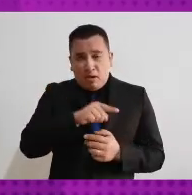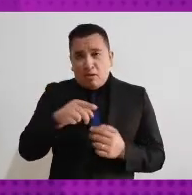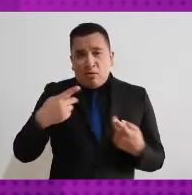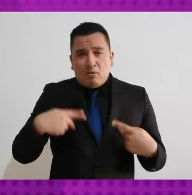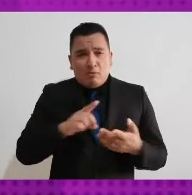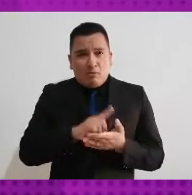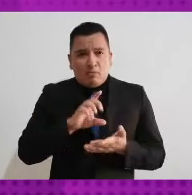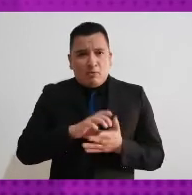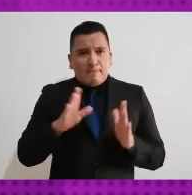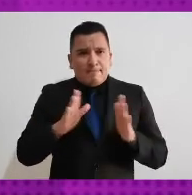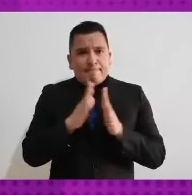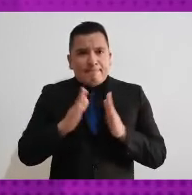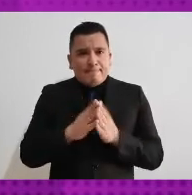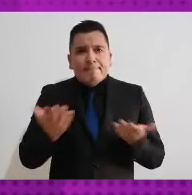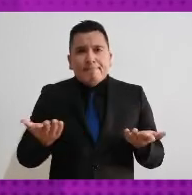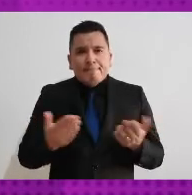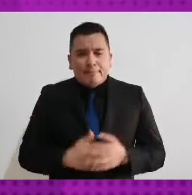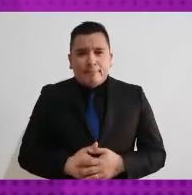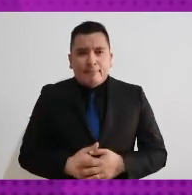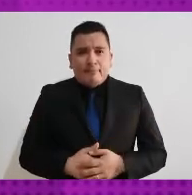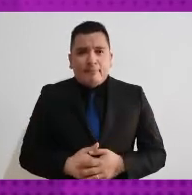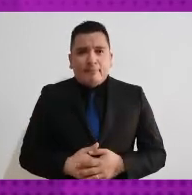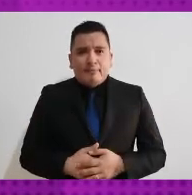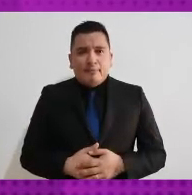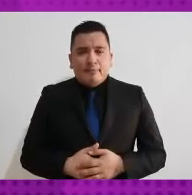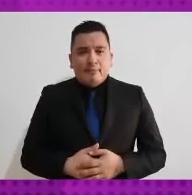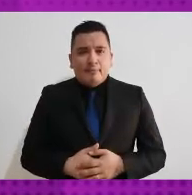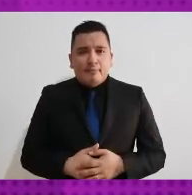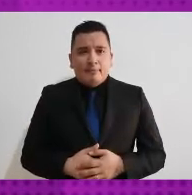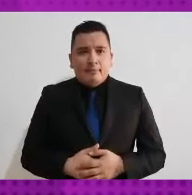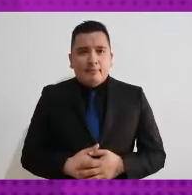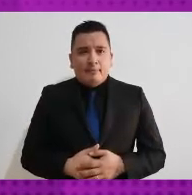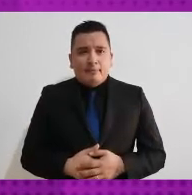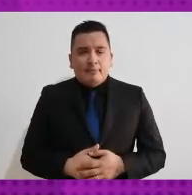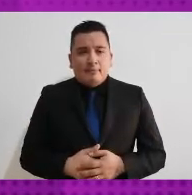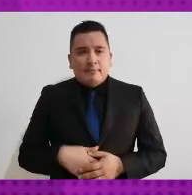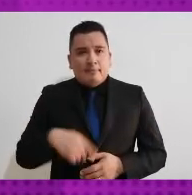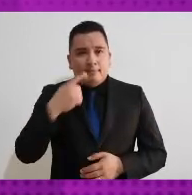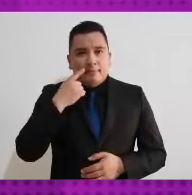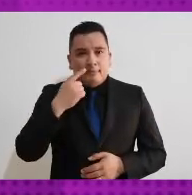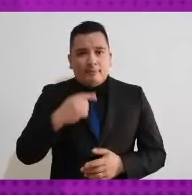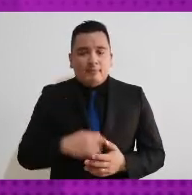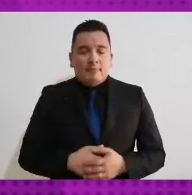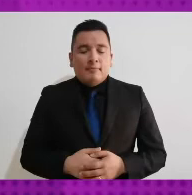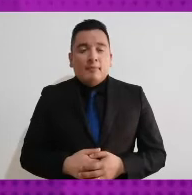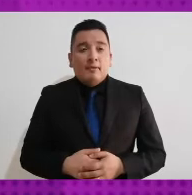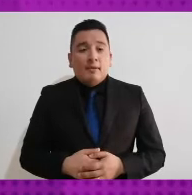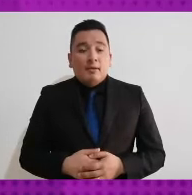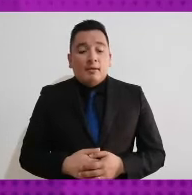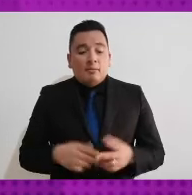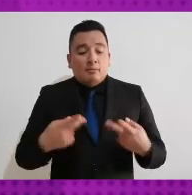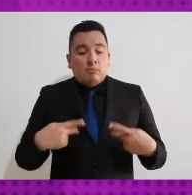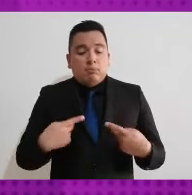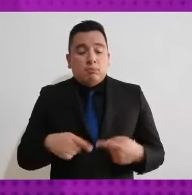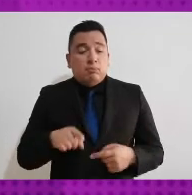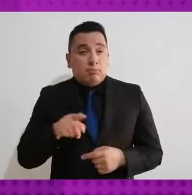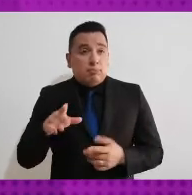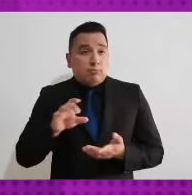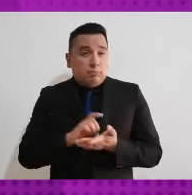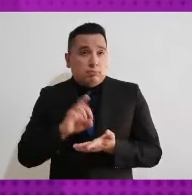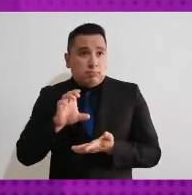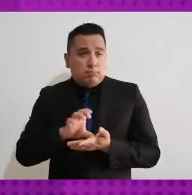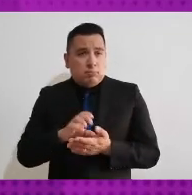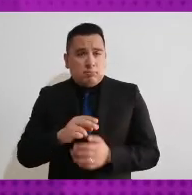participación más activa? A ver también tuvimos como decía por primera vez una acción afirmativa a favor de personas